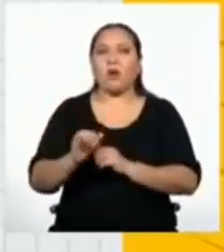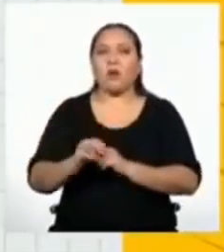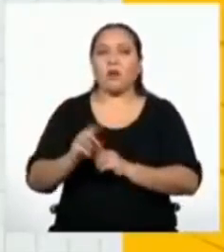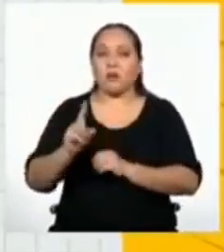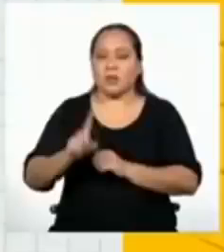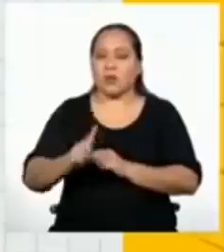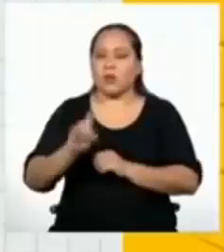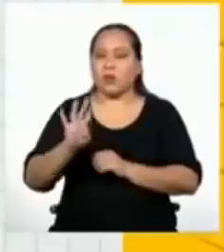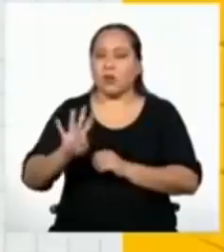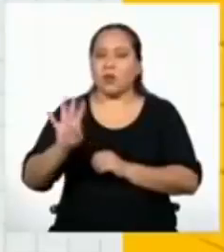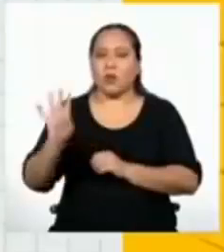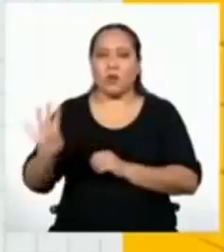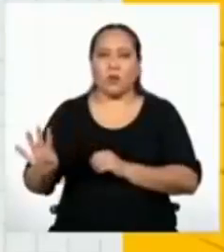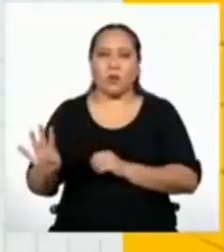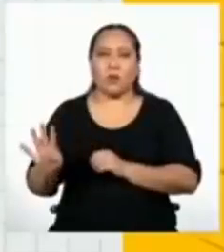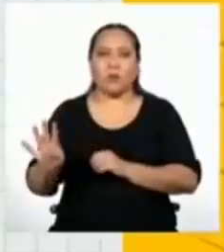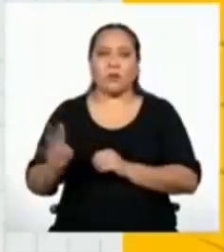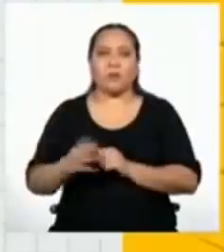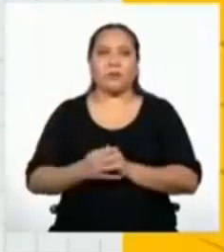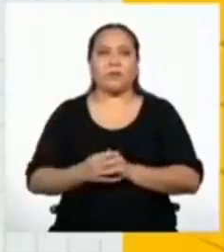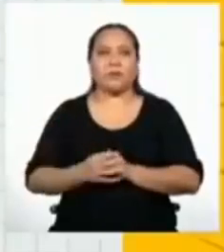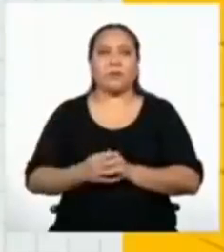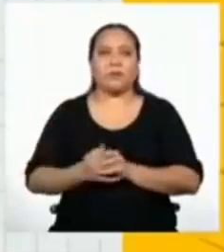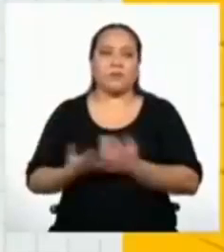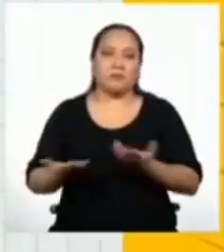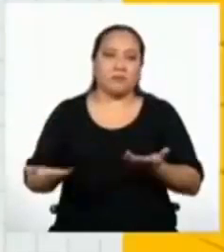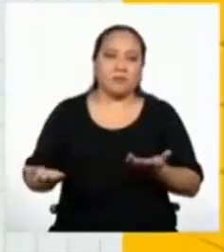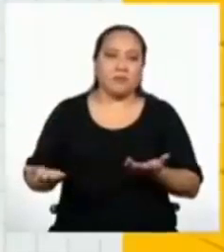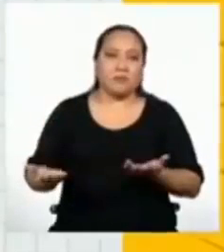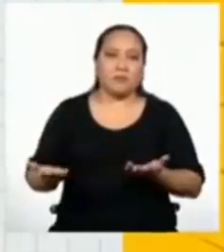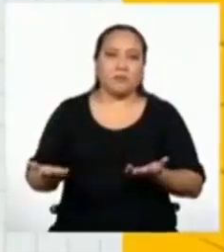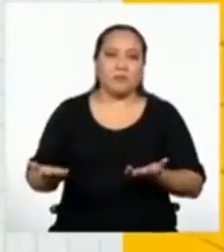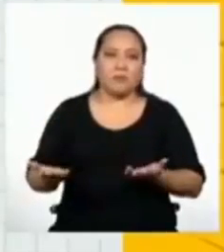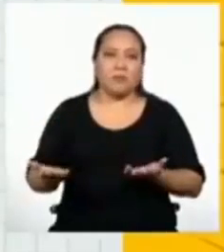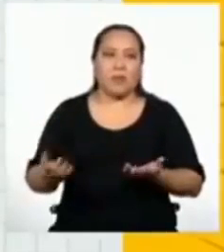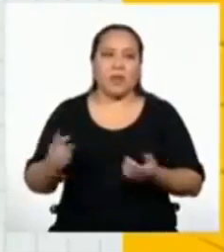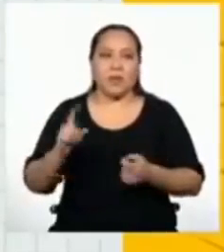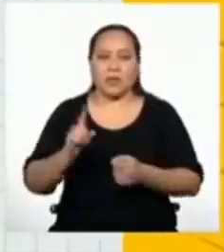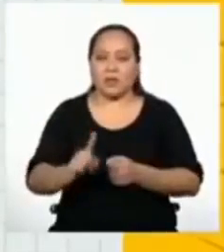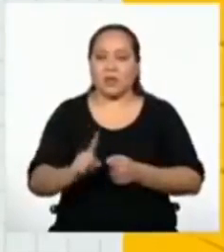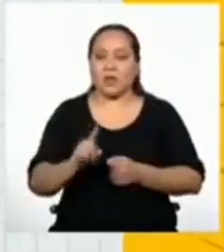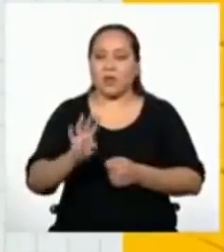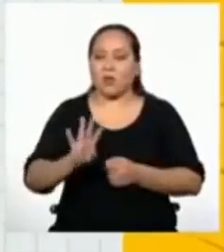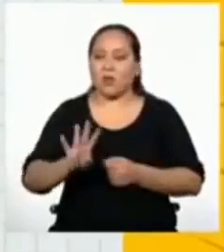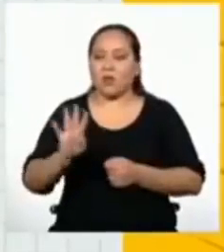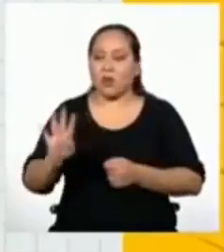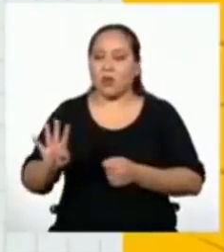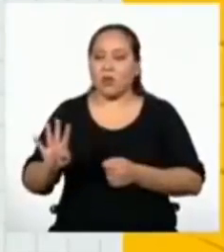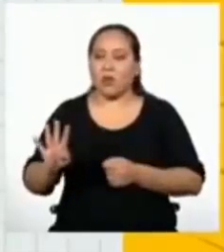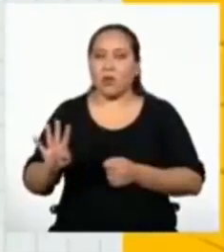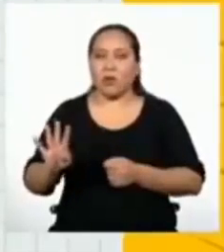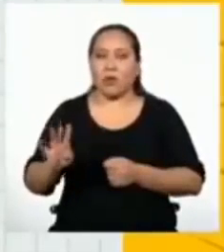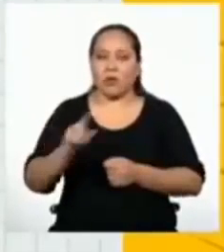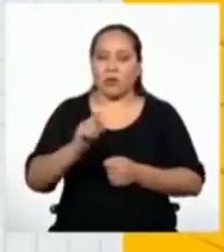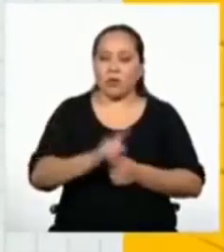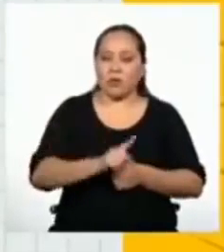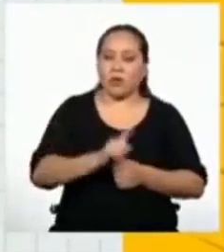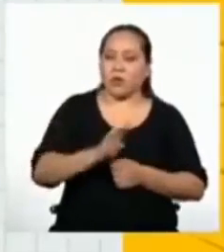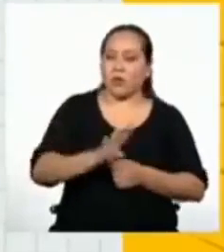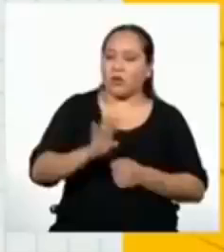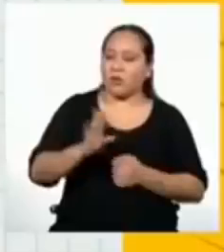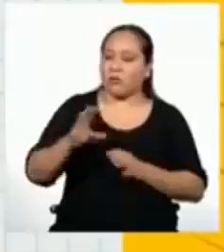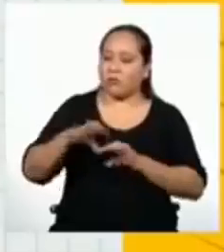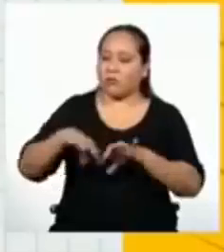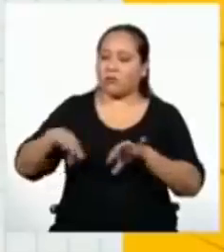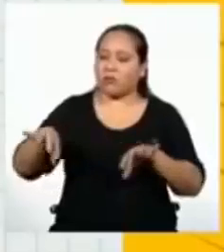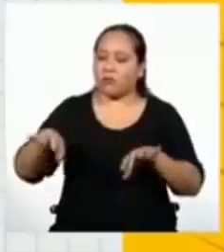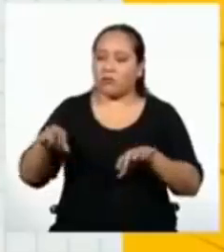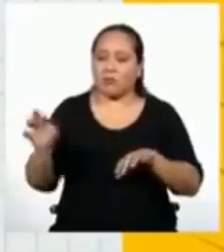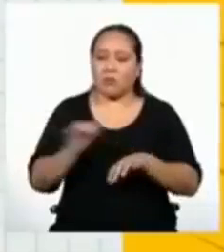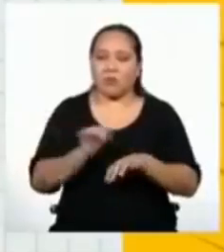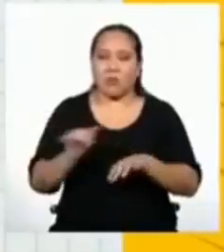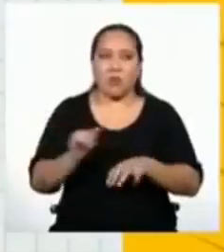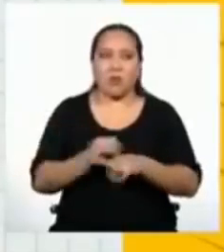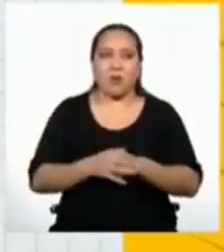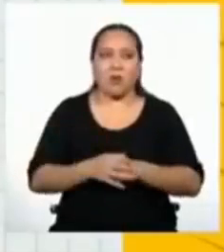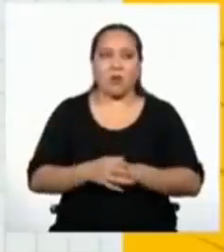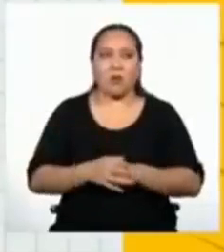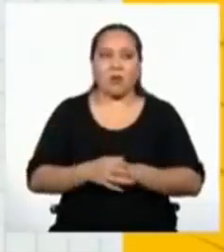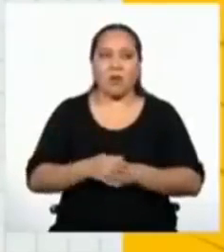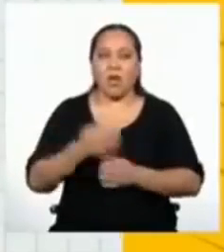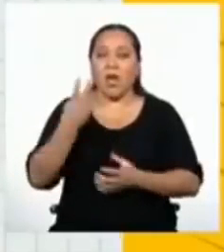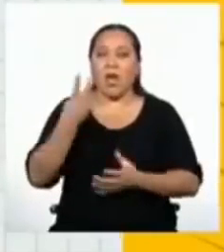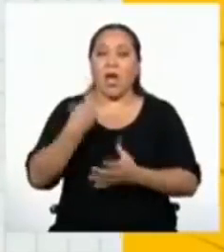144. Entonces, 144 por aquí, 144 por allá.